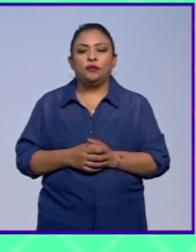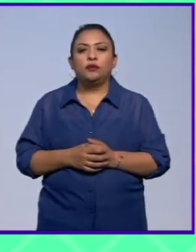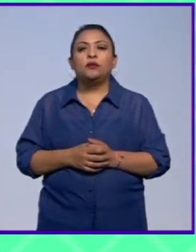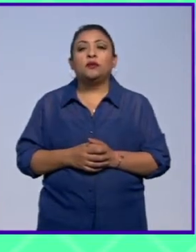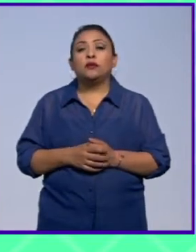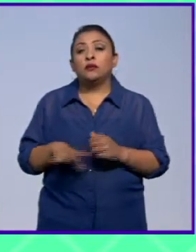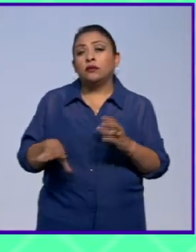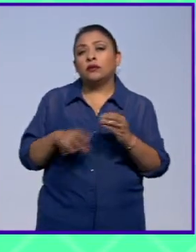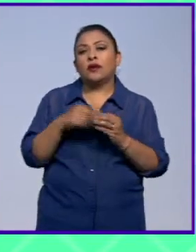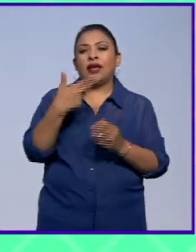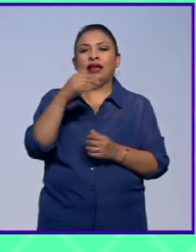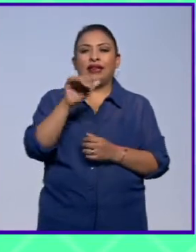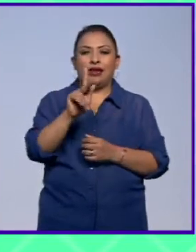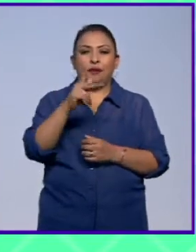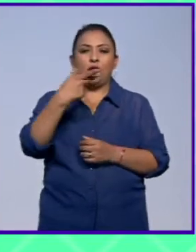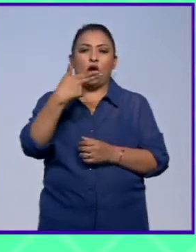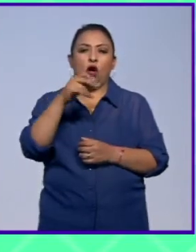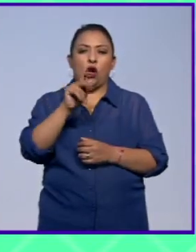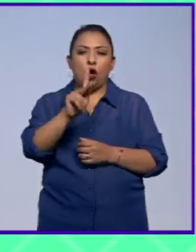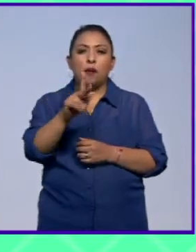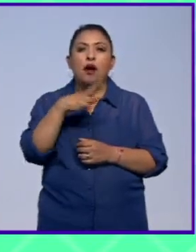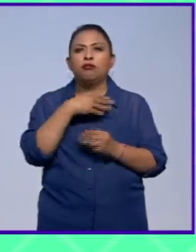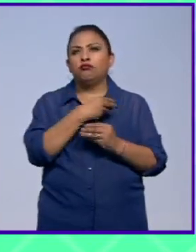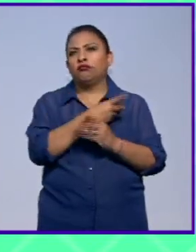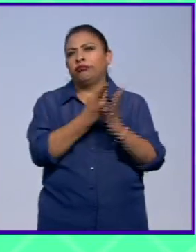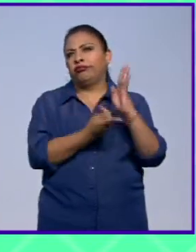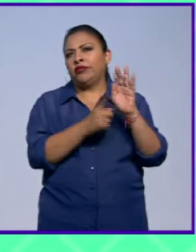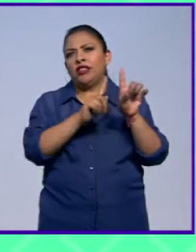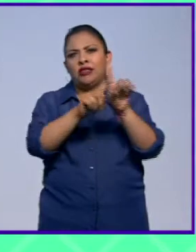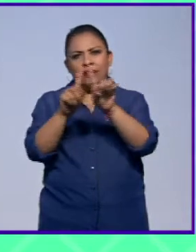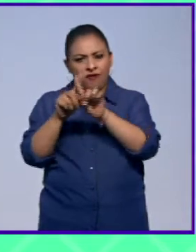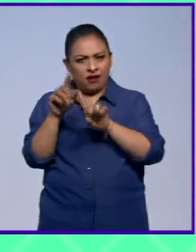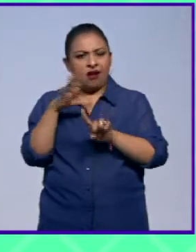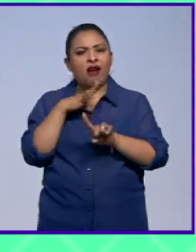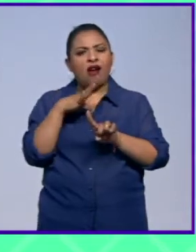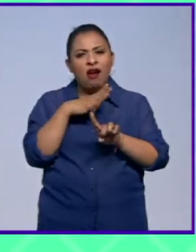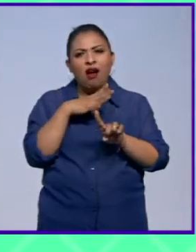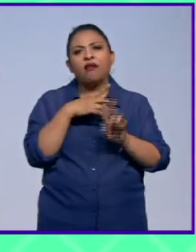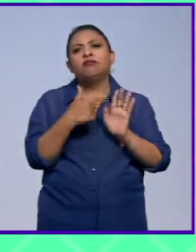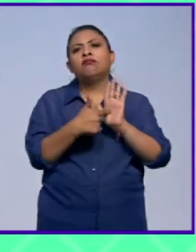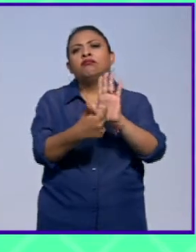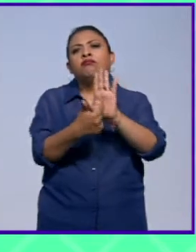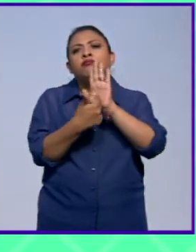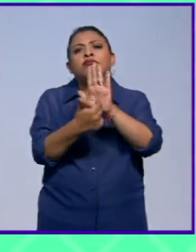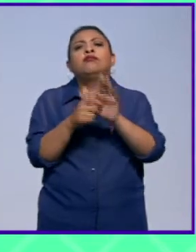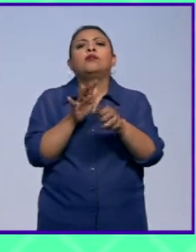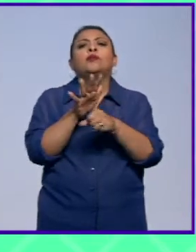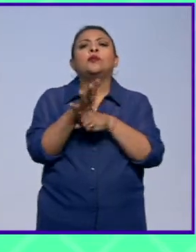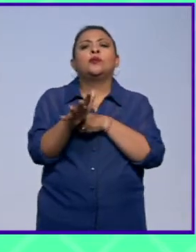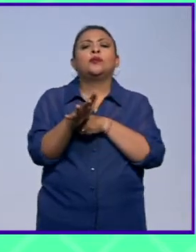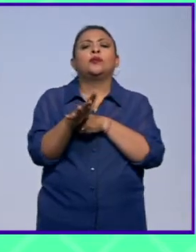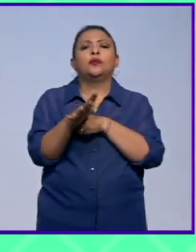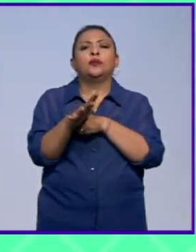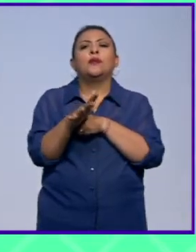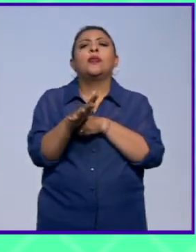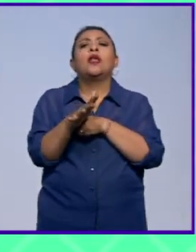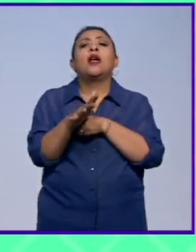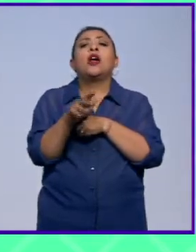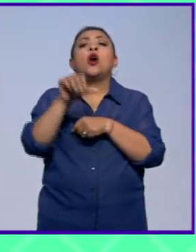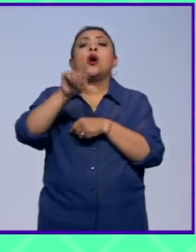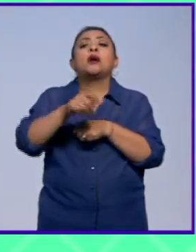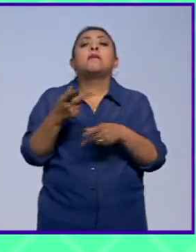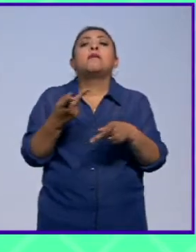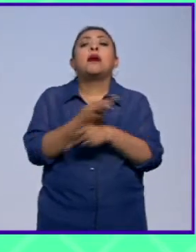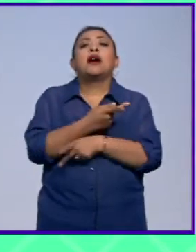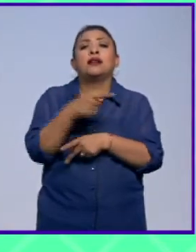Toda esta parte de hip hop, va a haber un abanico bastante abierto mostrando lo que está pasando ahora